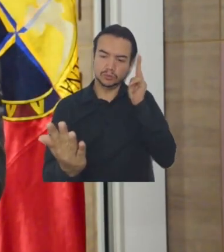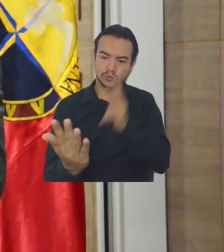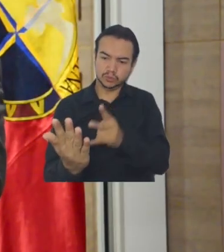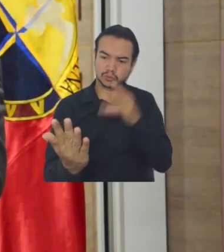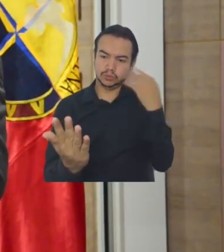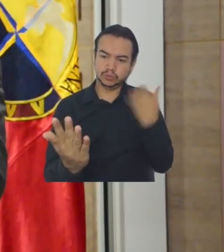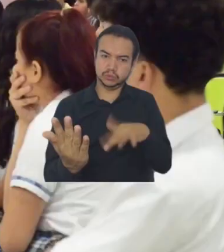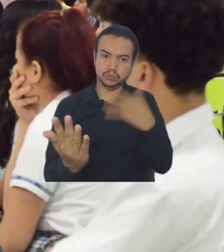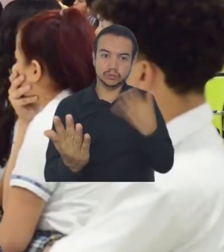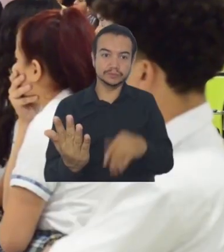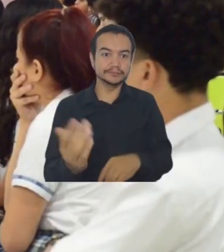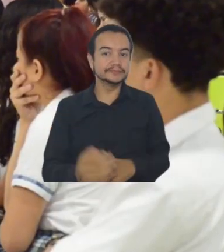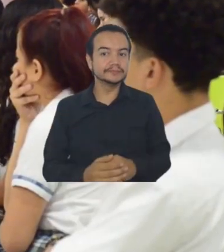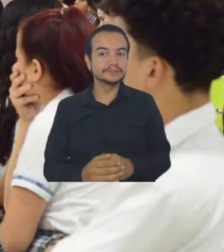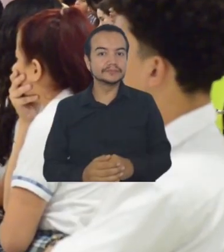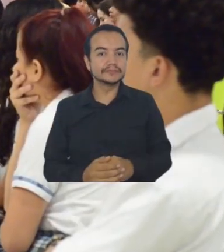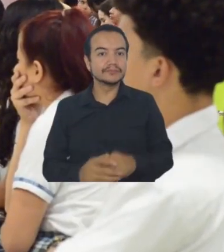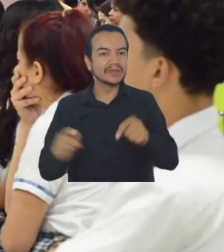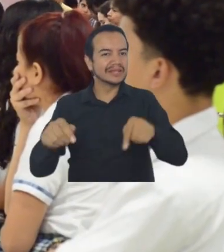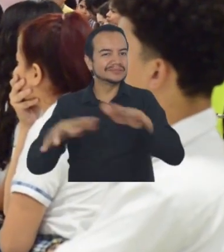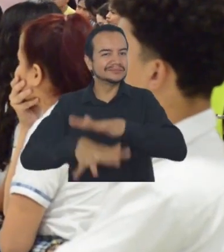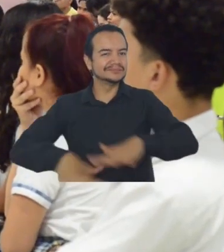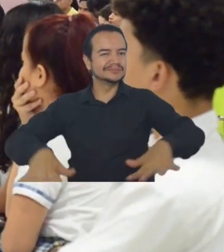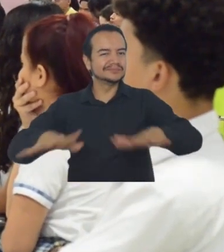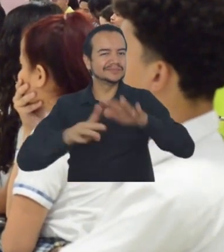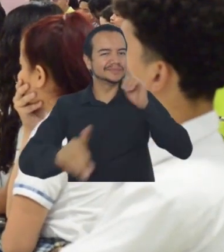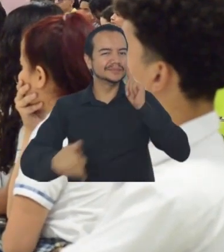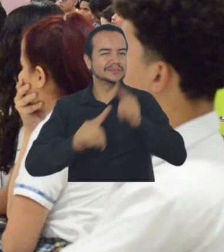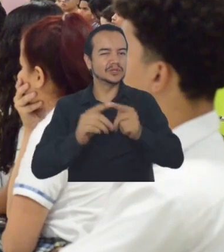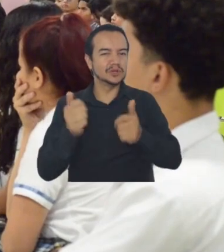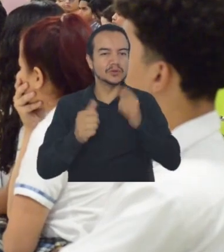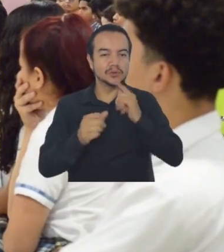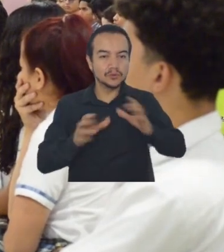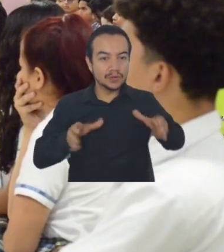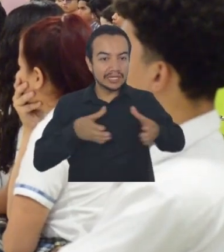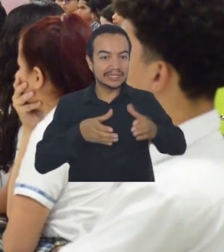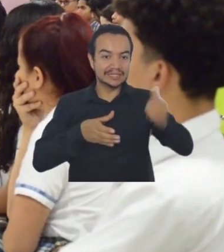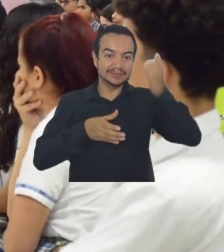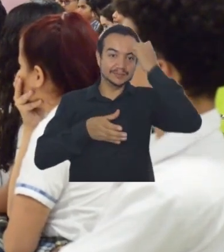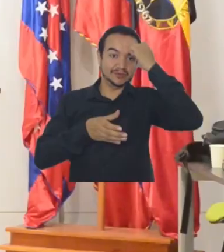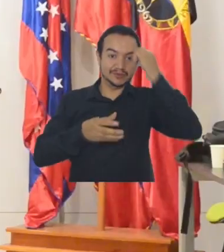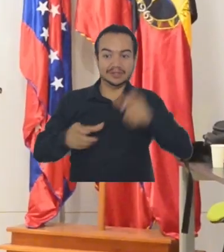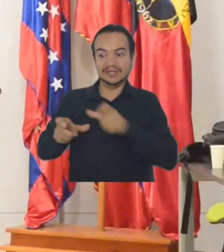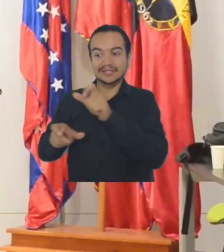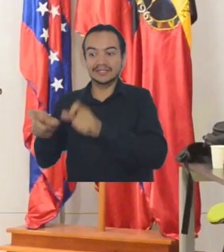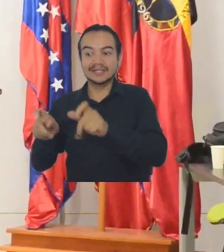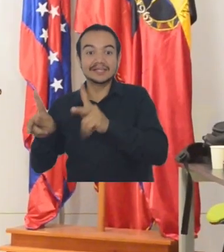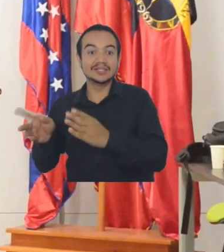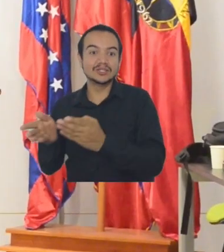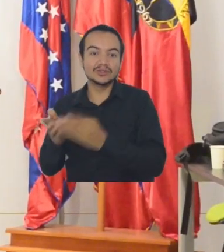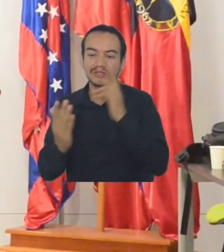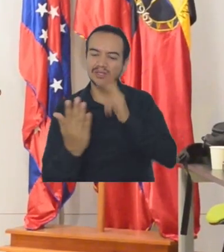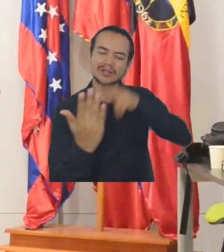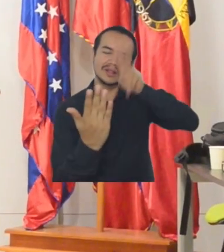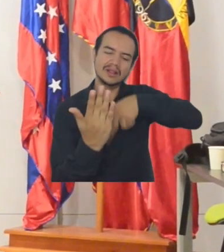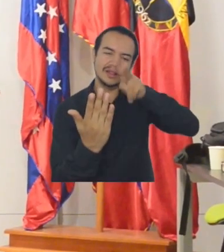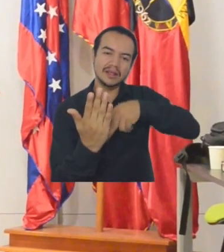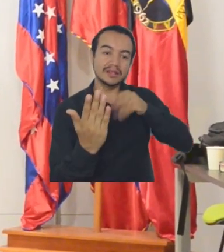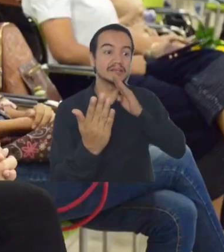estos espacios se pretende fomentar en los estudiantes y docentes la lectura del único Nobel de Literatura colombiano,